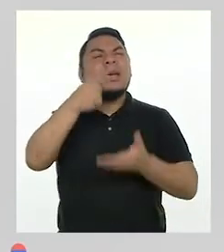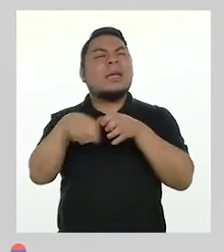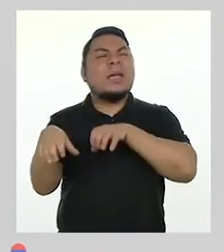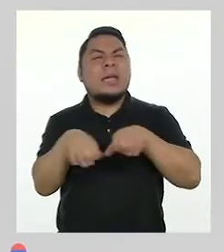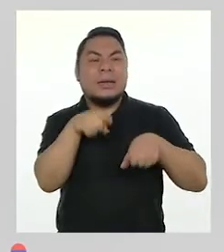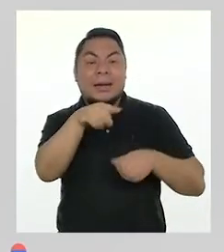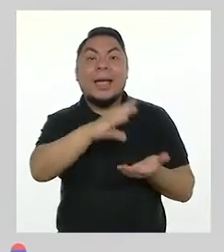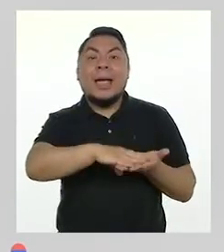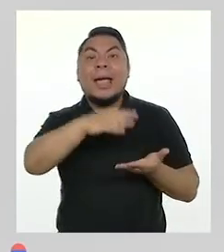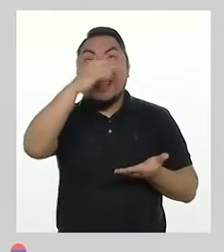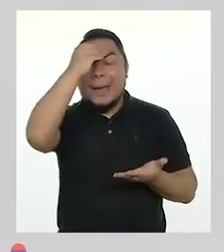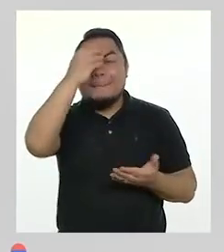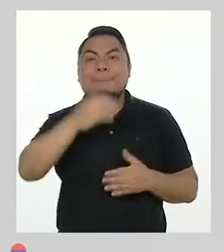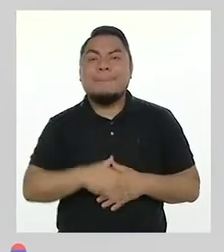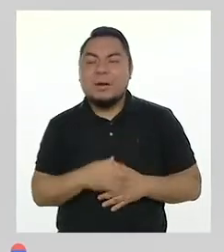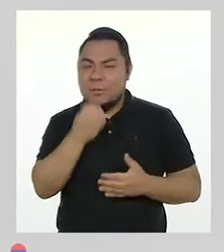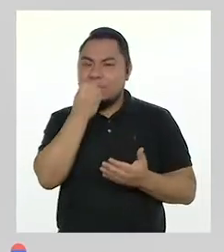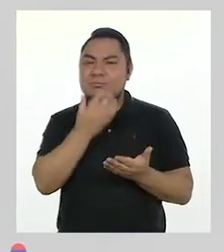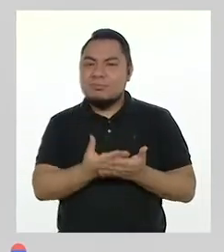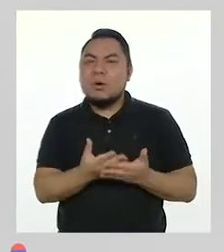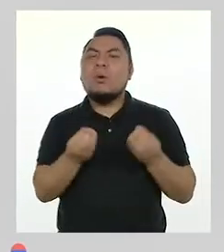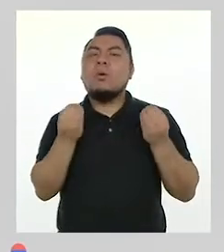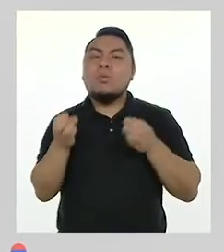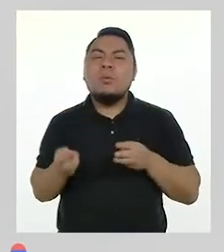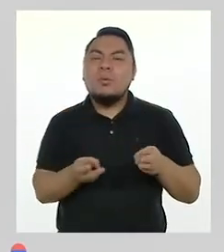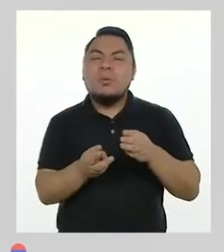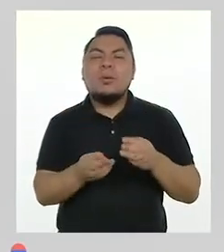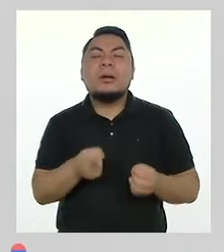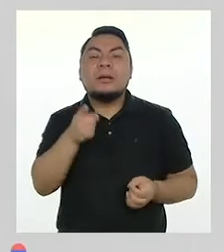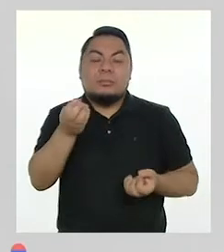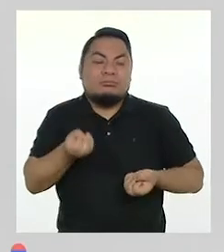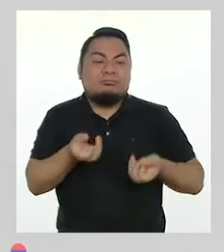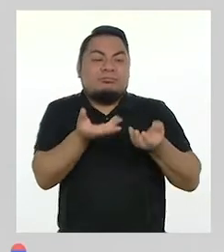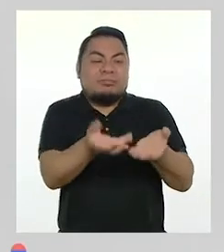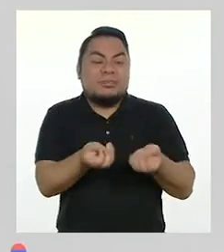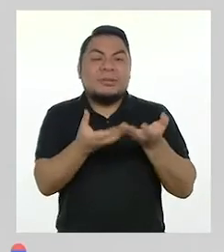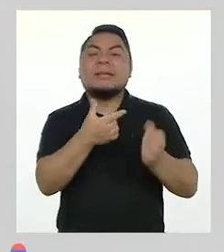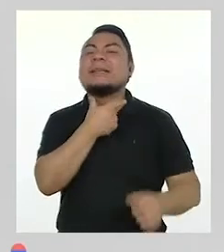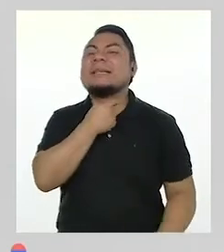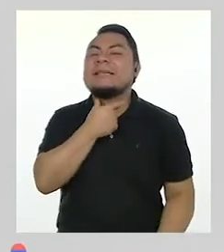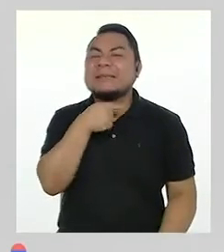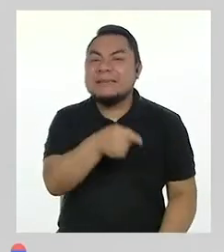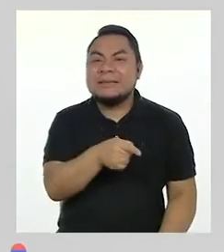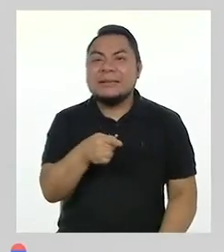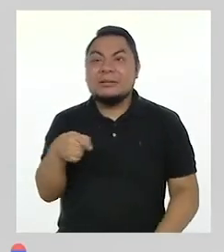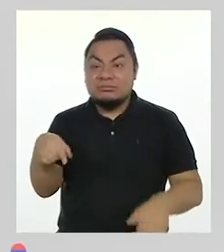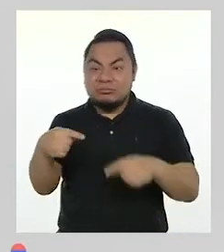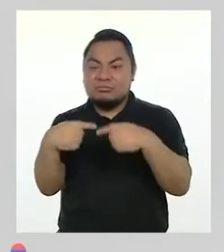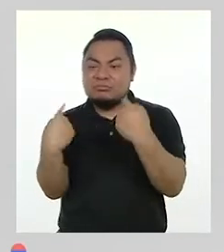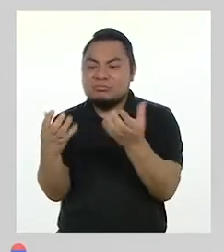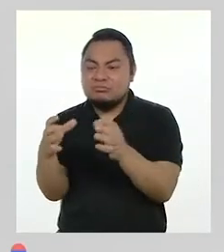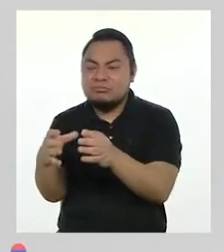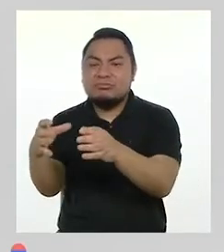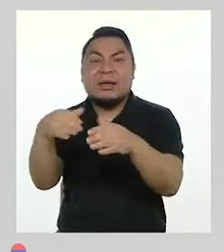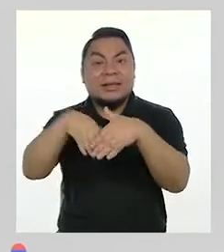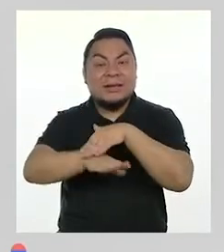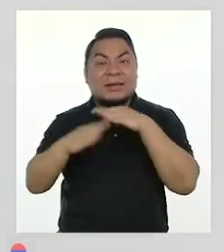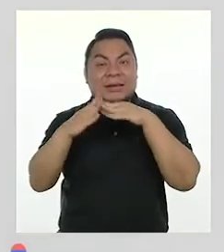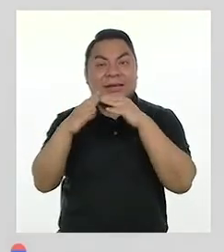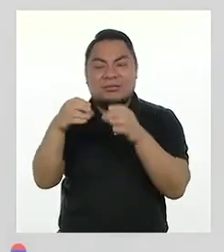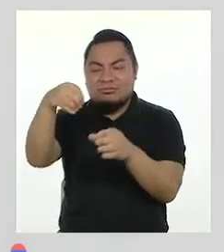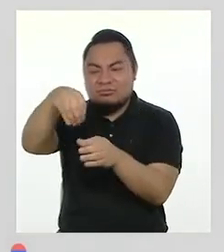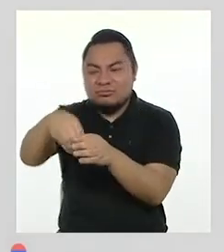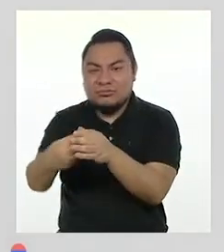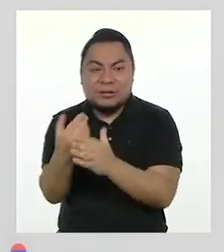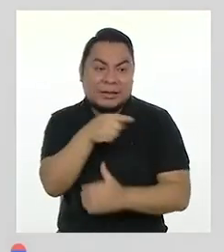hacen para que aprendan. Una buena forma es generar interés elaborando un pequeño huerto de envases dentro de la casa.